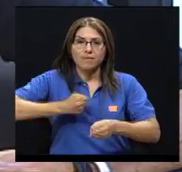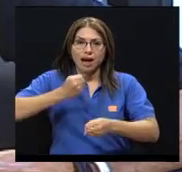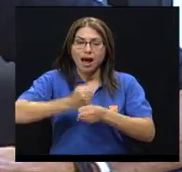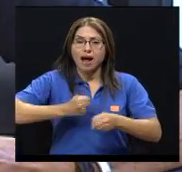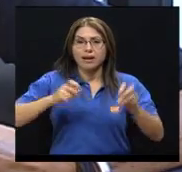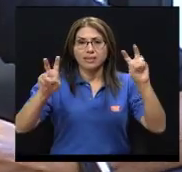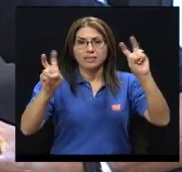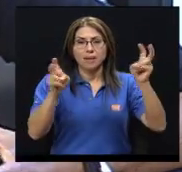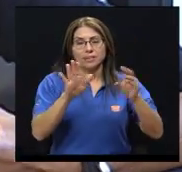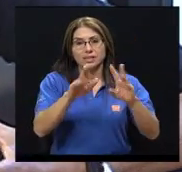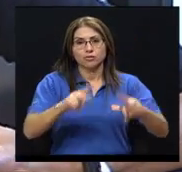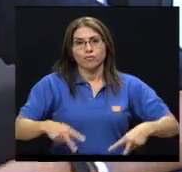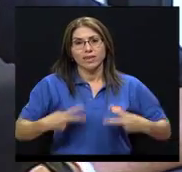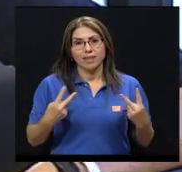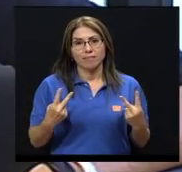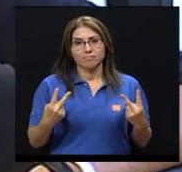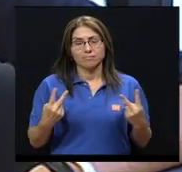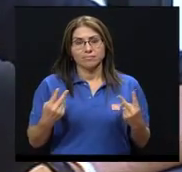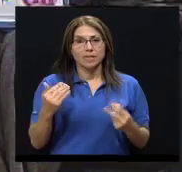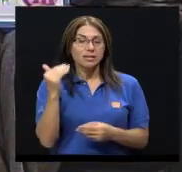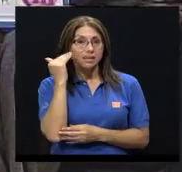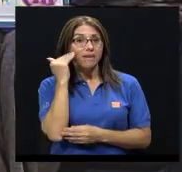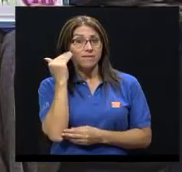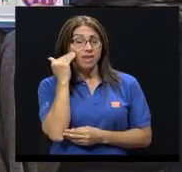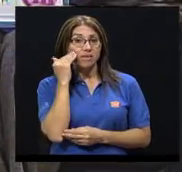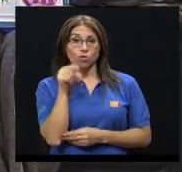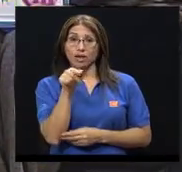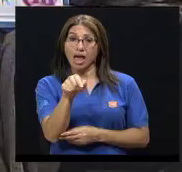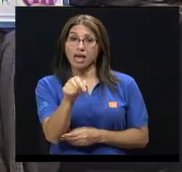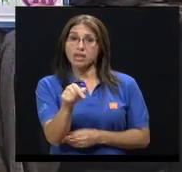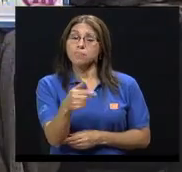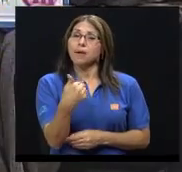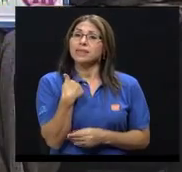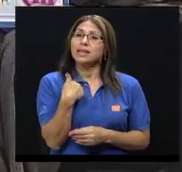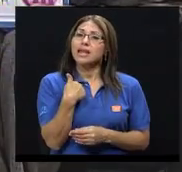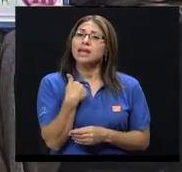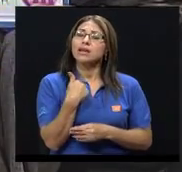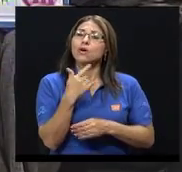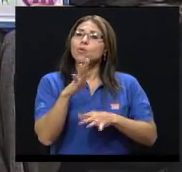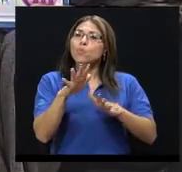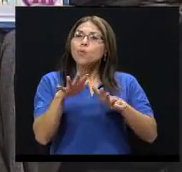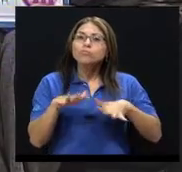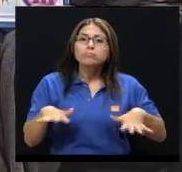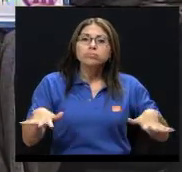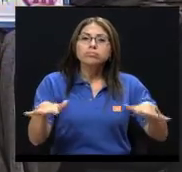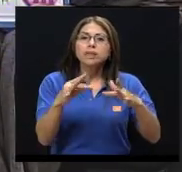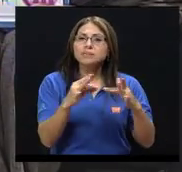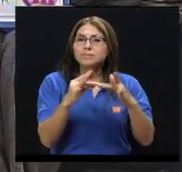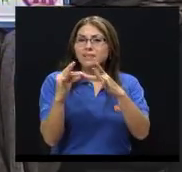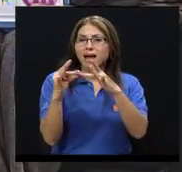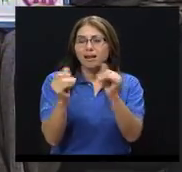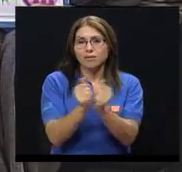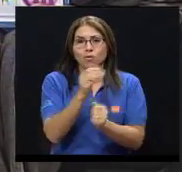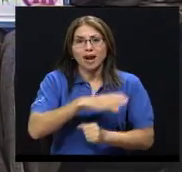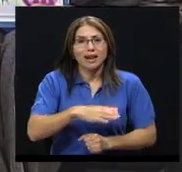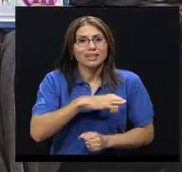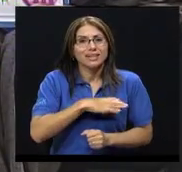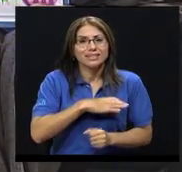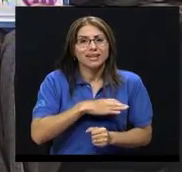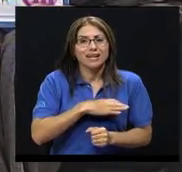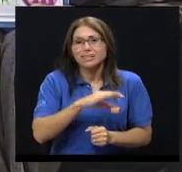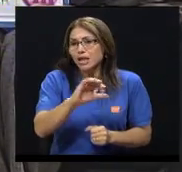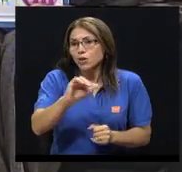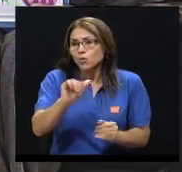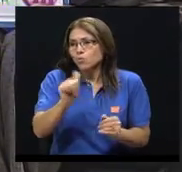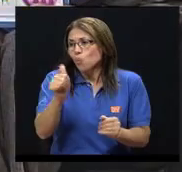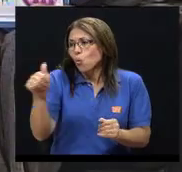para trabajar temas de su vida, sabiendo que ahí va a tener un espacio que es especial porque tiene ciertas características que no lo